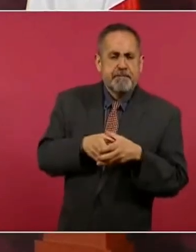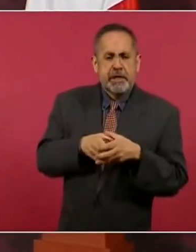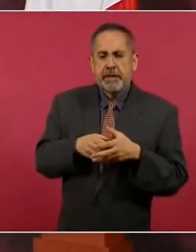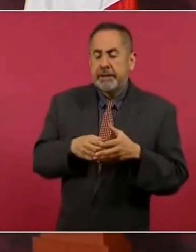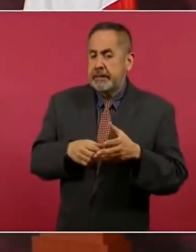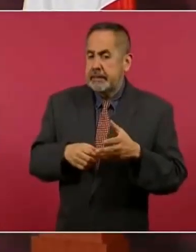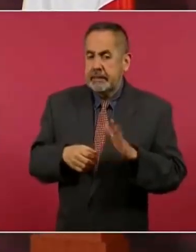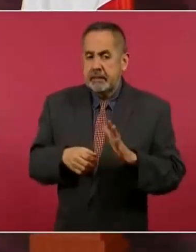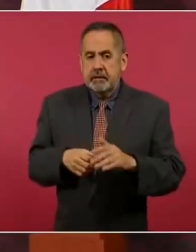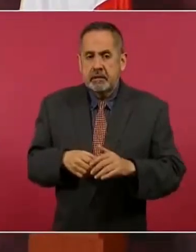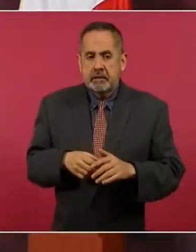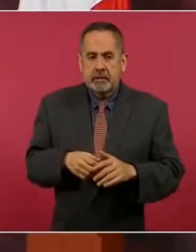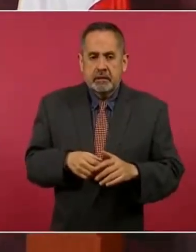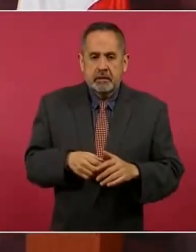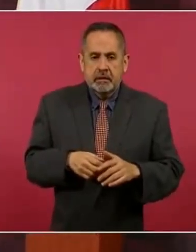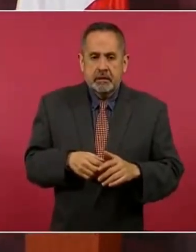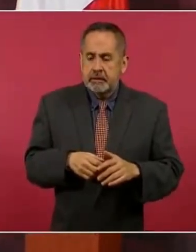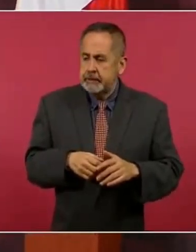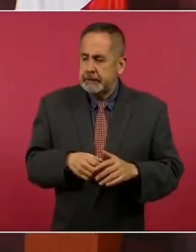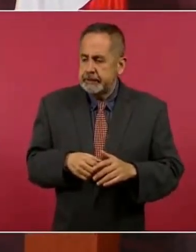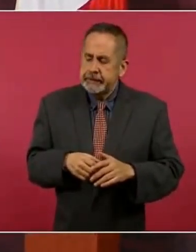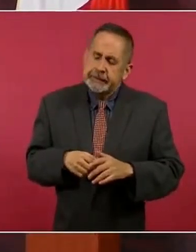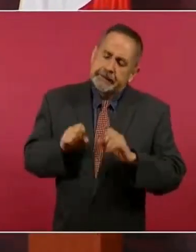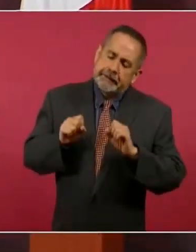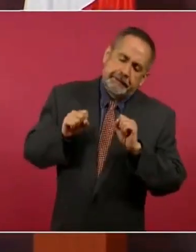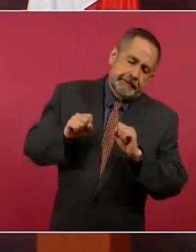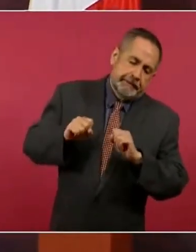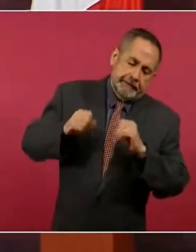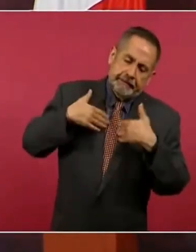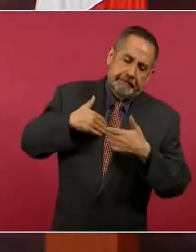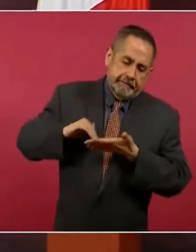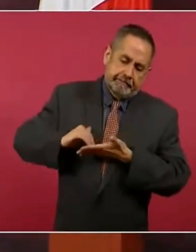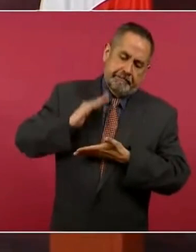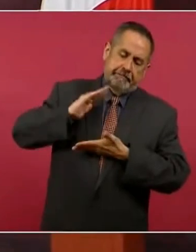se va Calles al destierro y la prensa